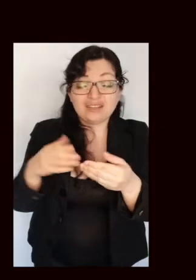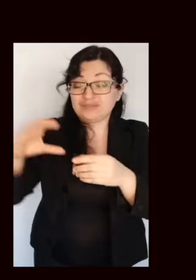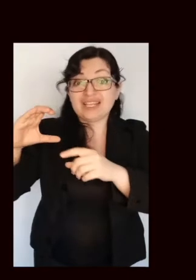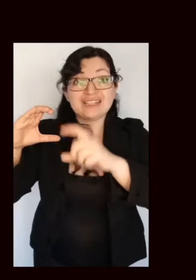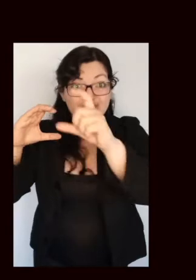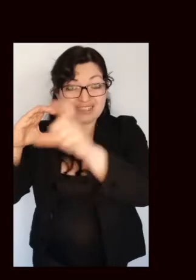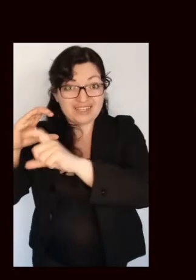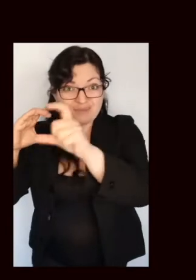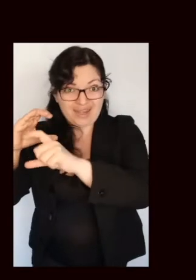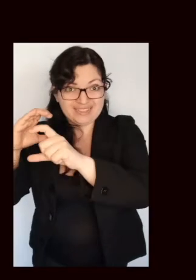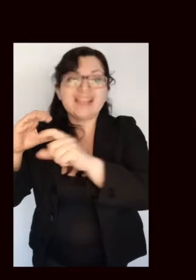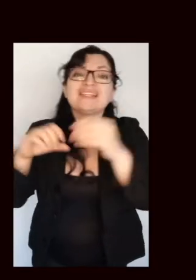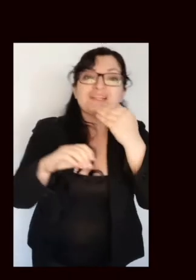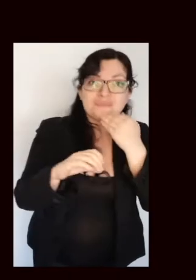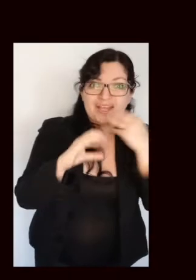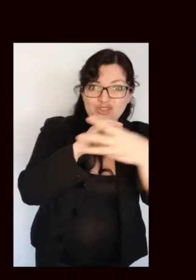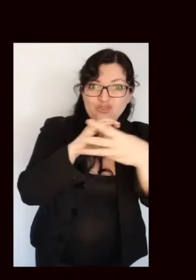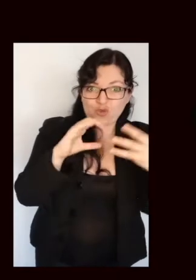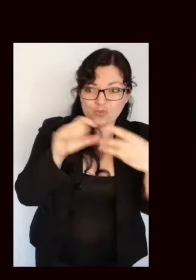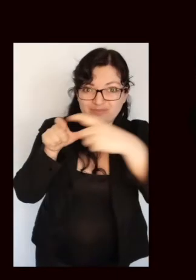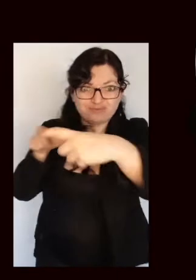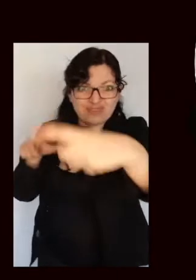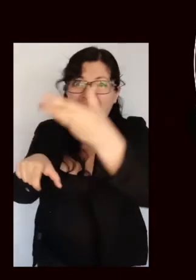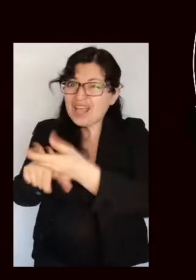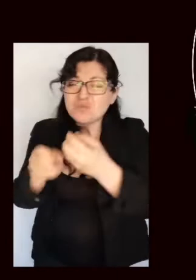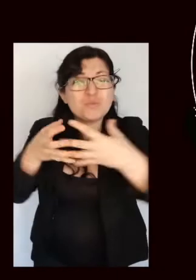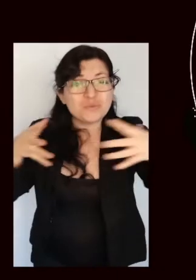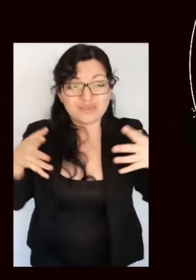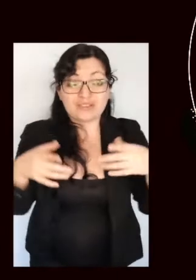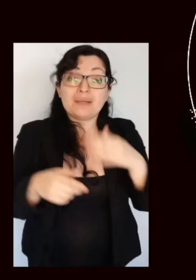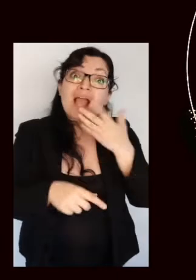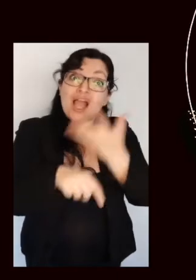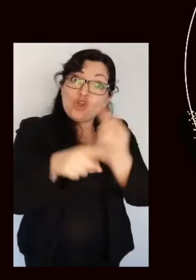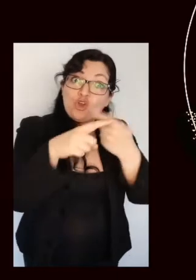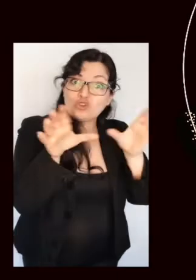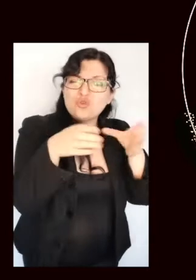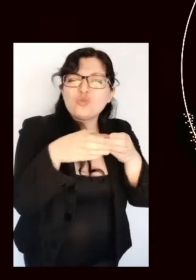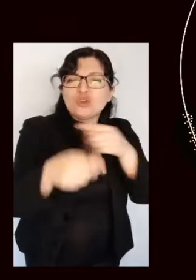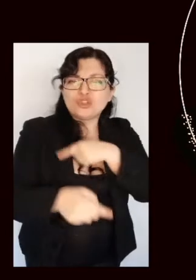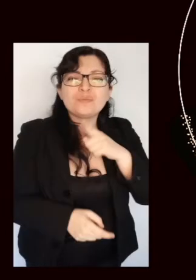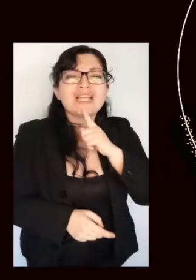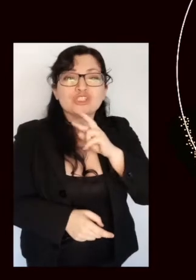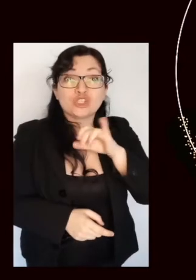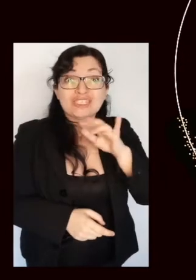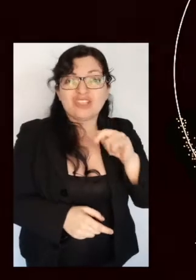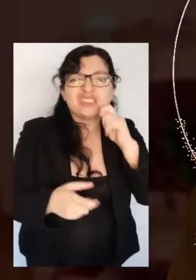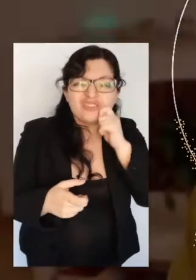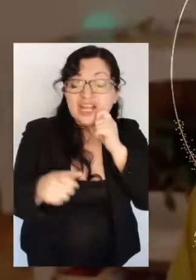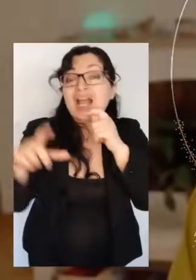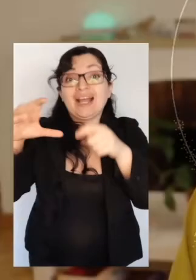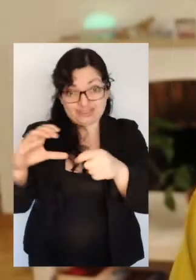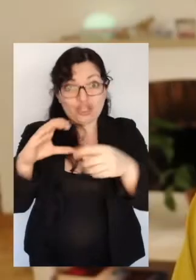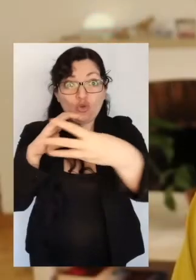las órbitas de Marte y Júpiter. Otro grupo son los troyanos, vecinos de Júpiter.